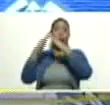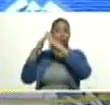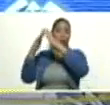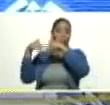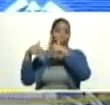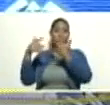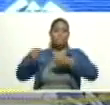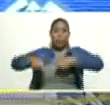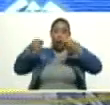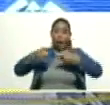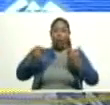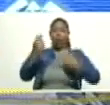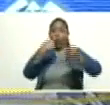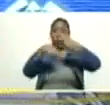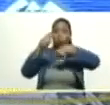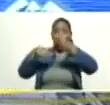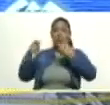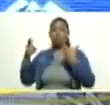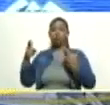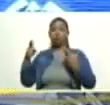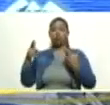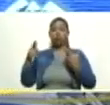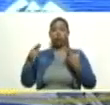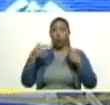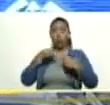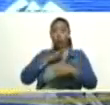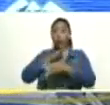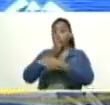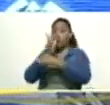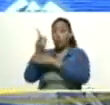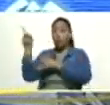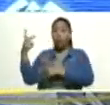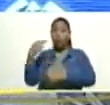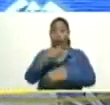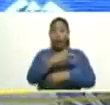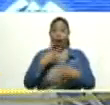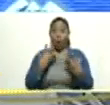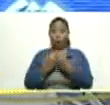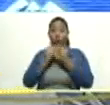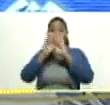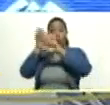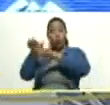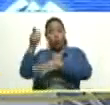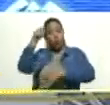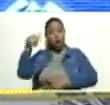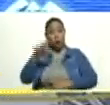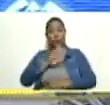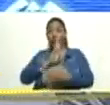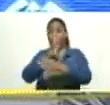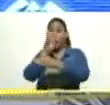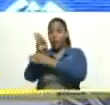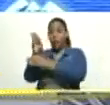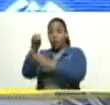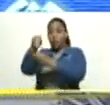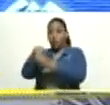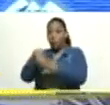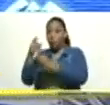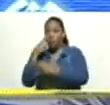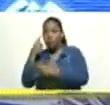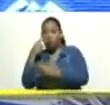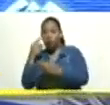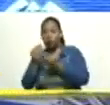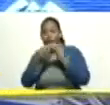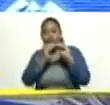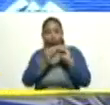mercado, comercio. Allí estuvimos en tejería, junto al pueblo. Todos nos fuimos a instalar allá para